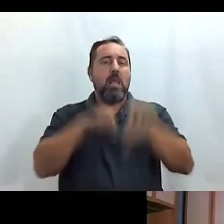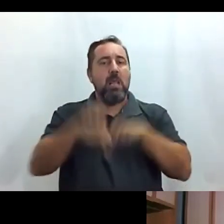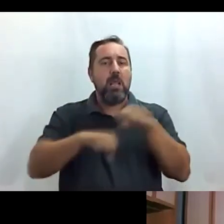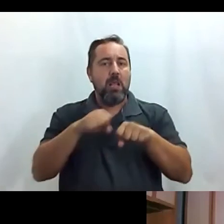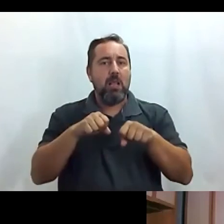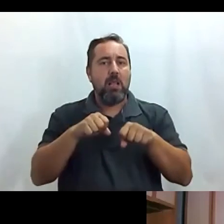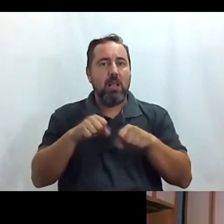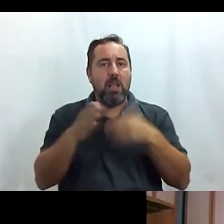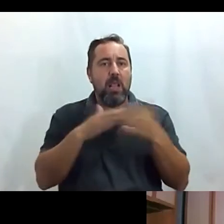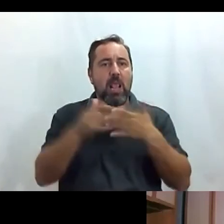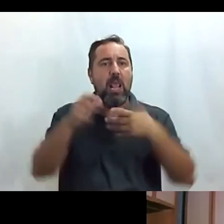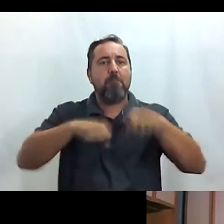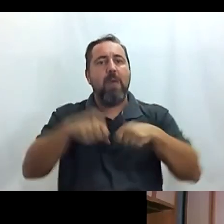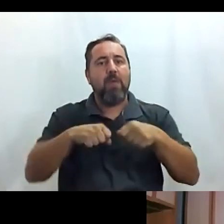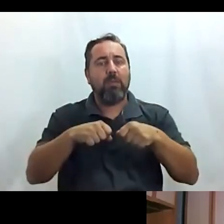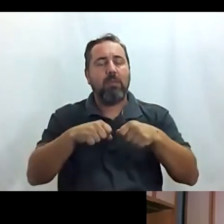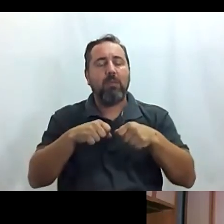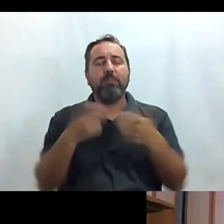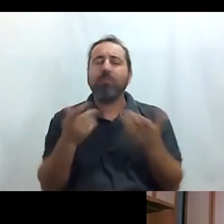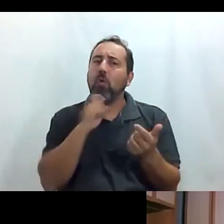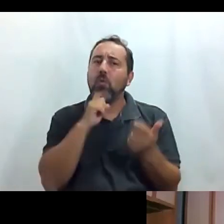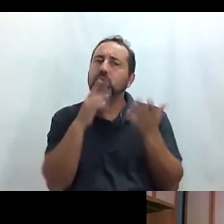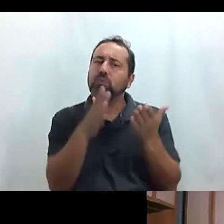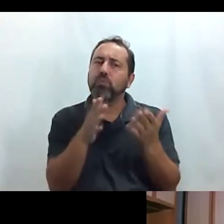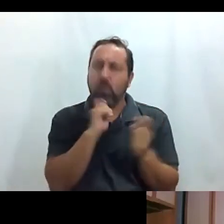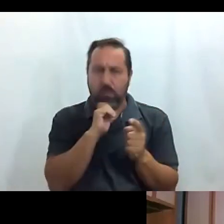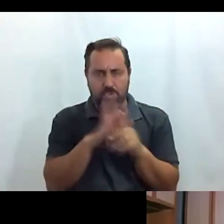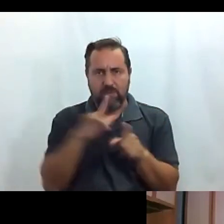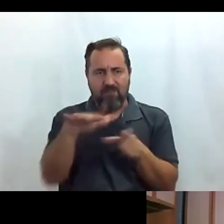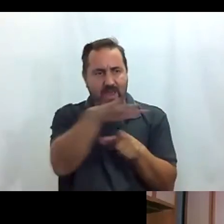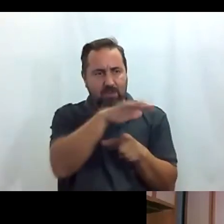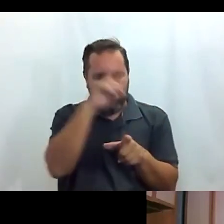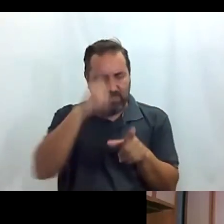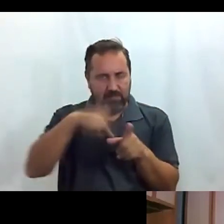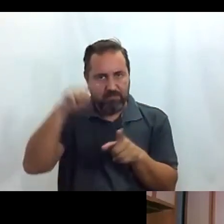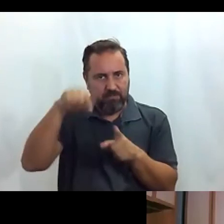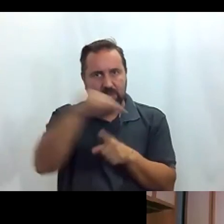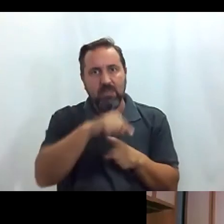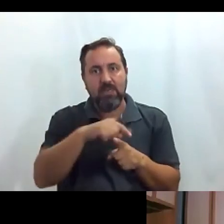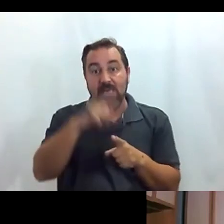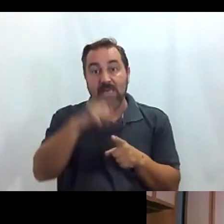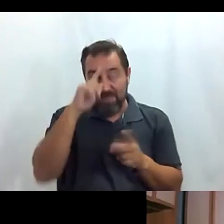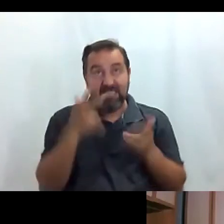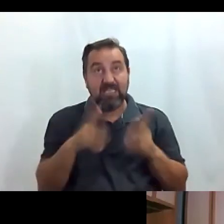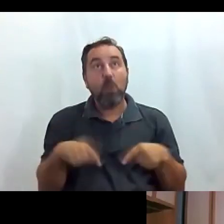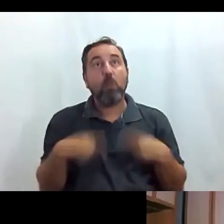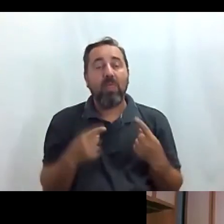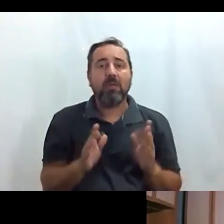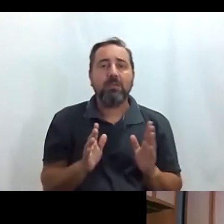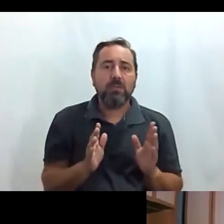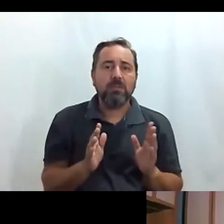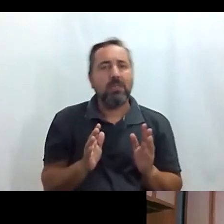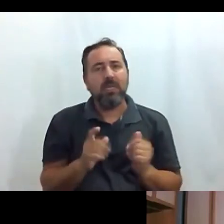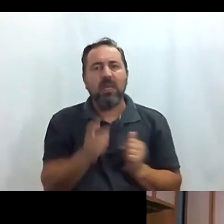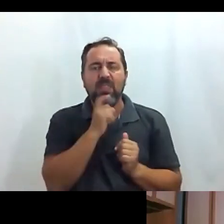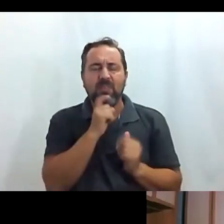¿cómo sugerías que moverte por Madrid por los distintos barrios? Madrid en silla de ruedas tiene una